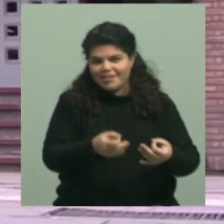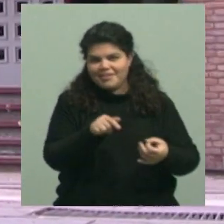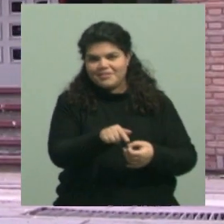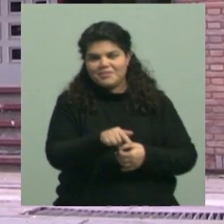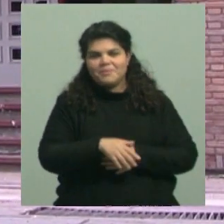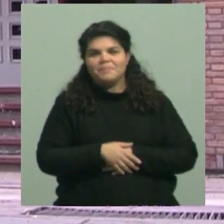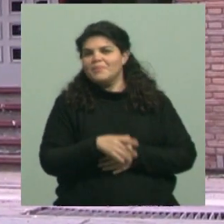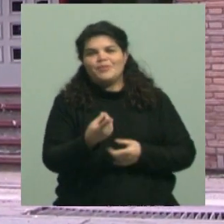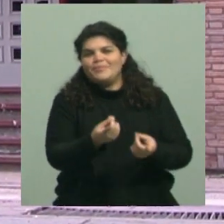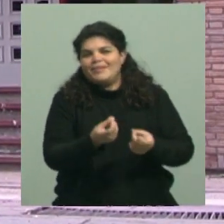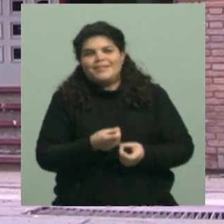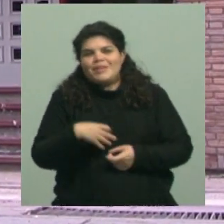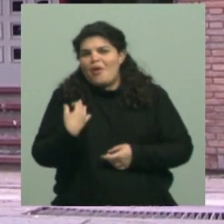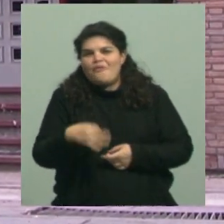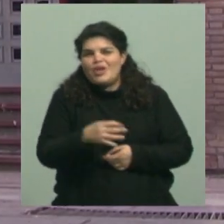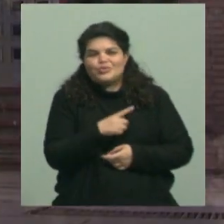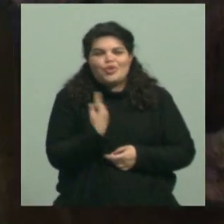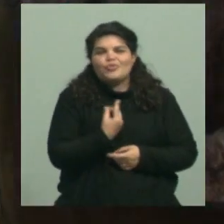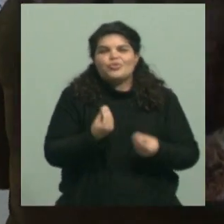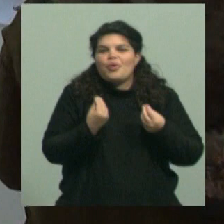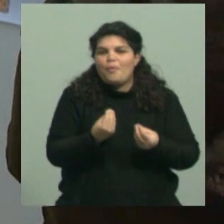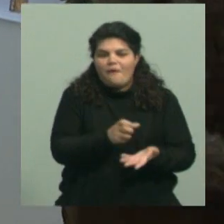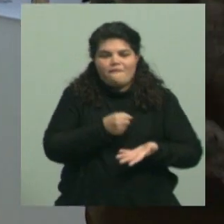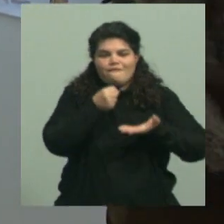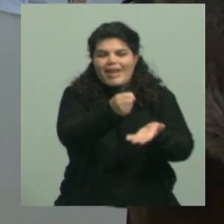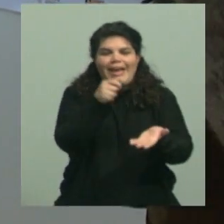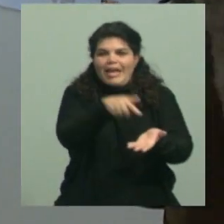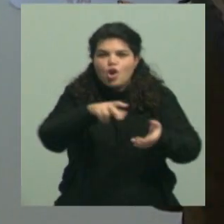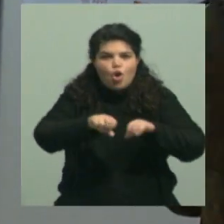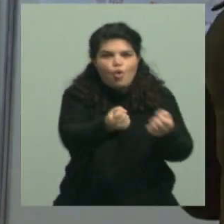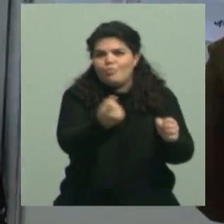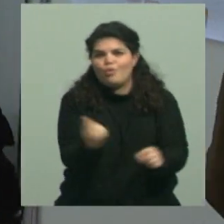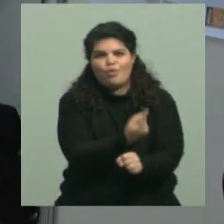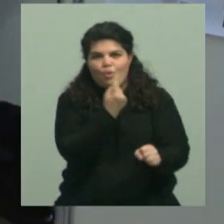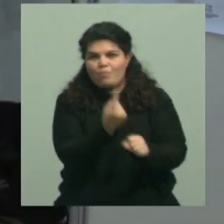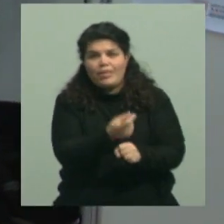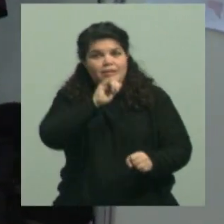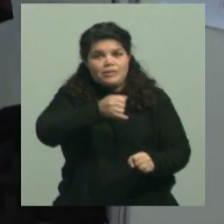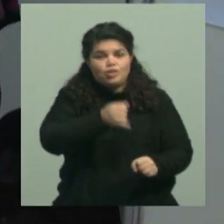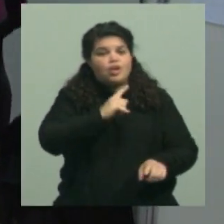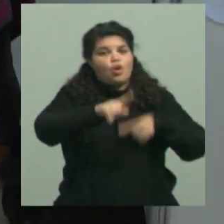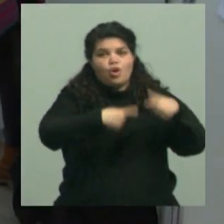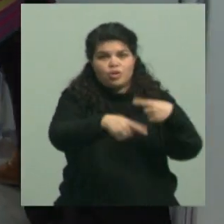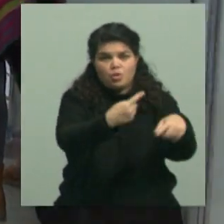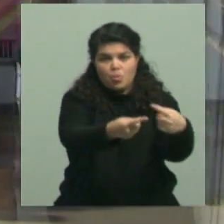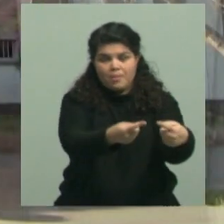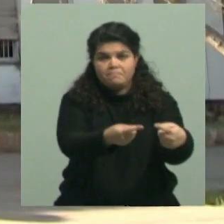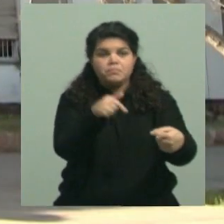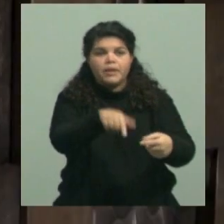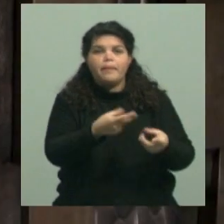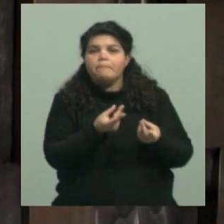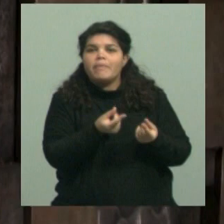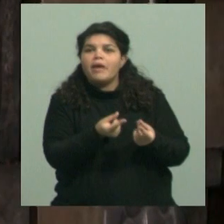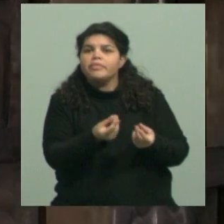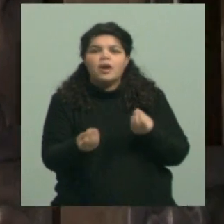reforzar becas. Y eso fue lo que hicimos, porque de lo contrario, las becas que teníamos, los importes de becas que teníamos disponibles, eran los mismos del